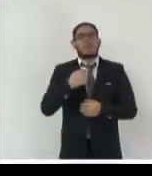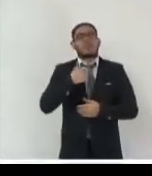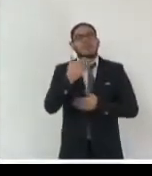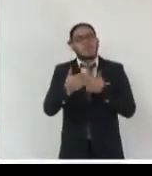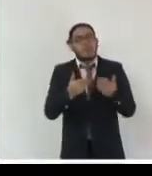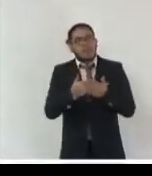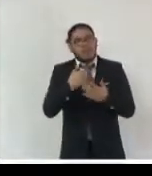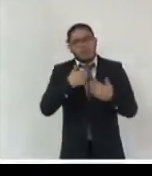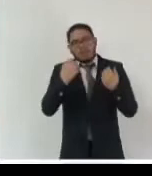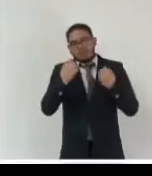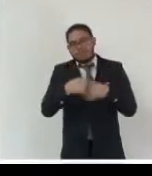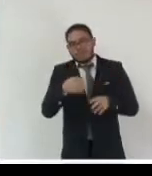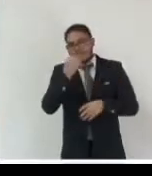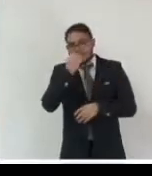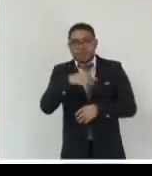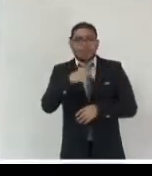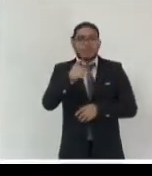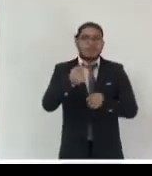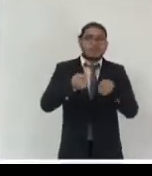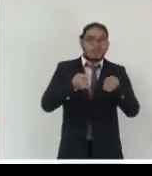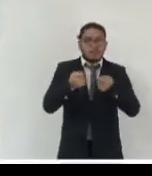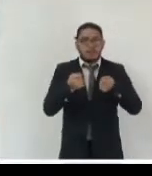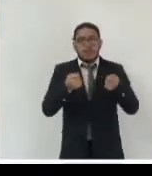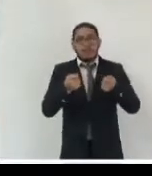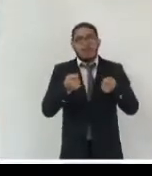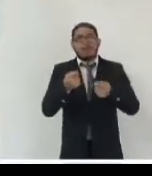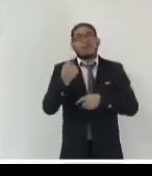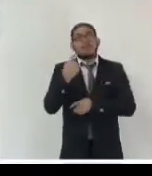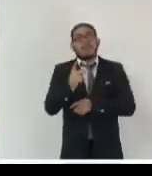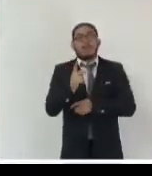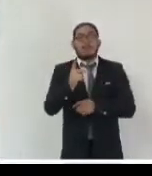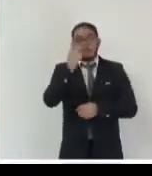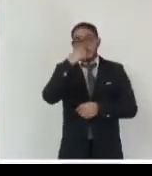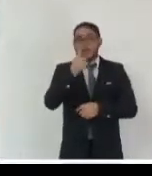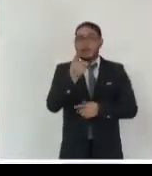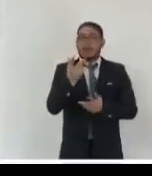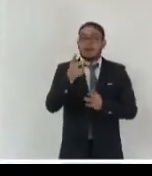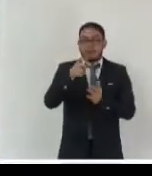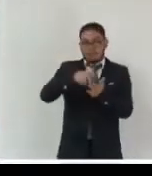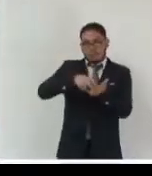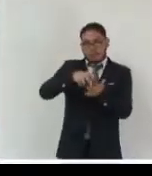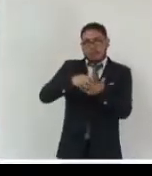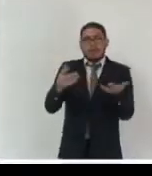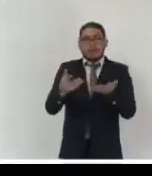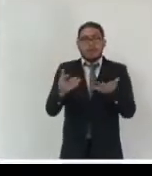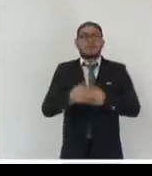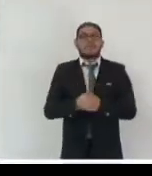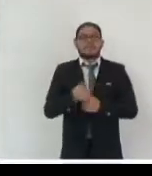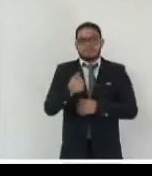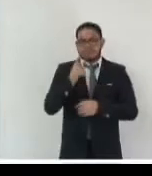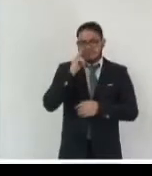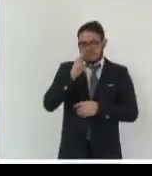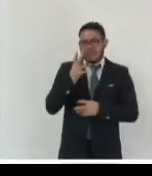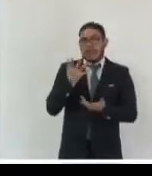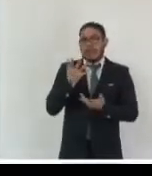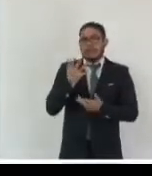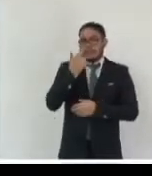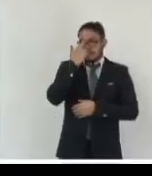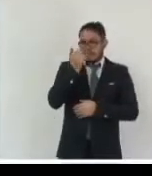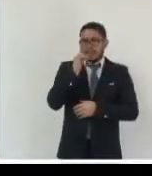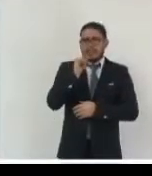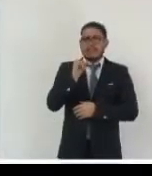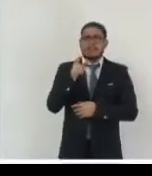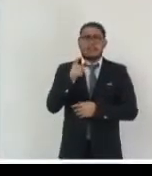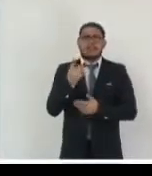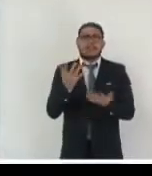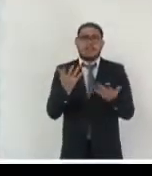perder el privilegio de moderar, pero para realizar esta corrección y ser congruente con ese compromiso que me